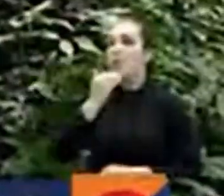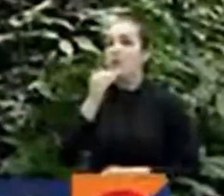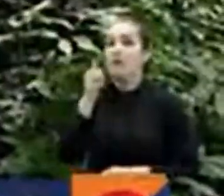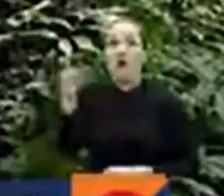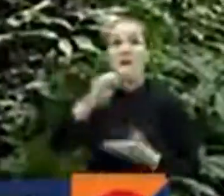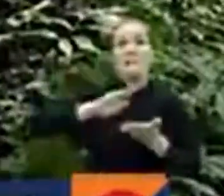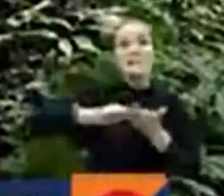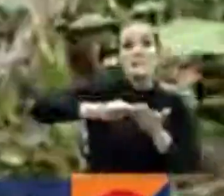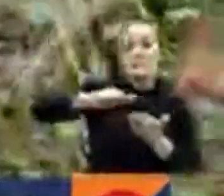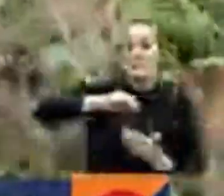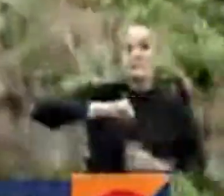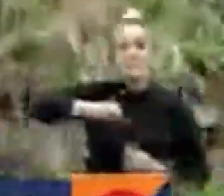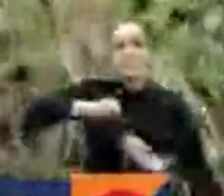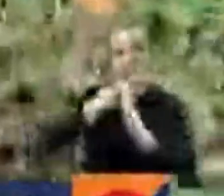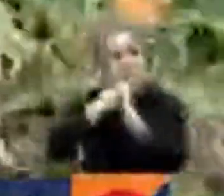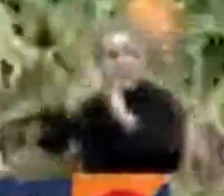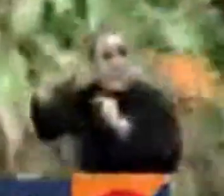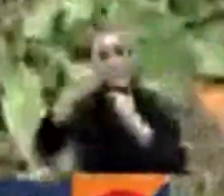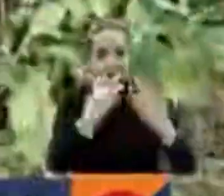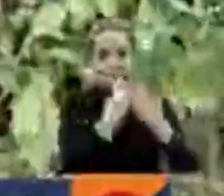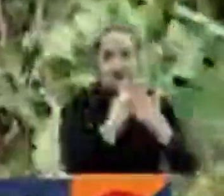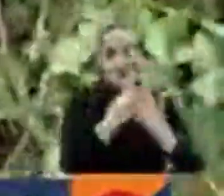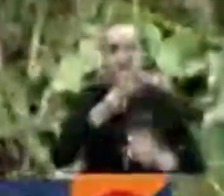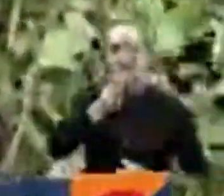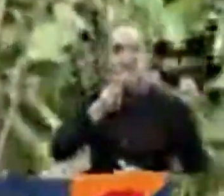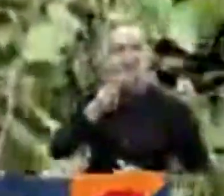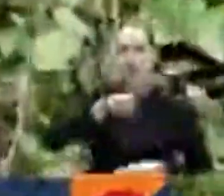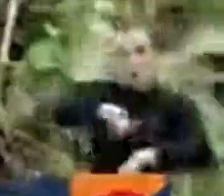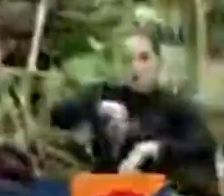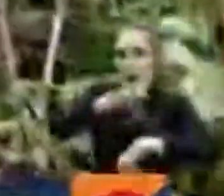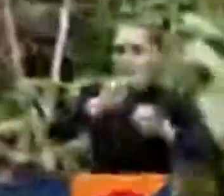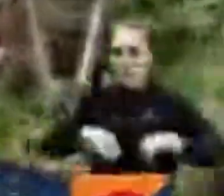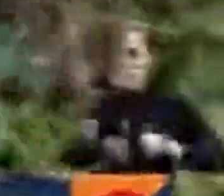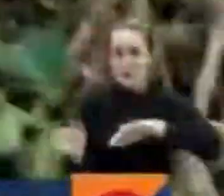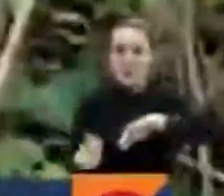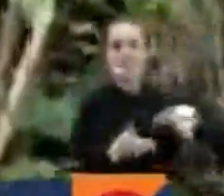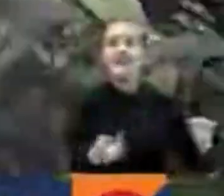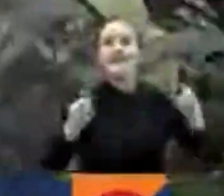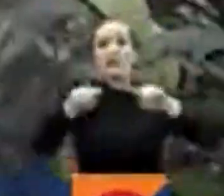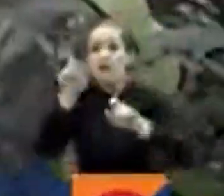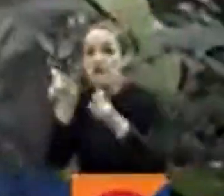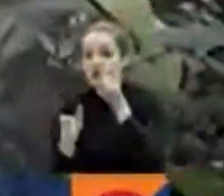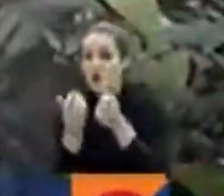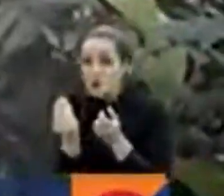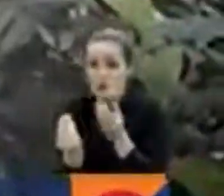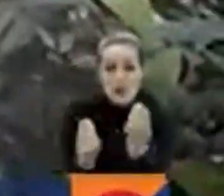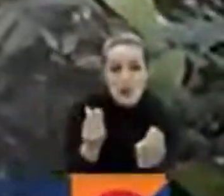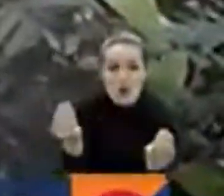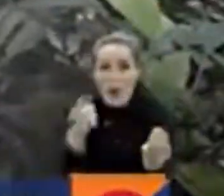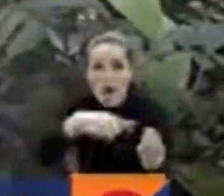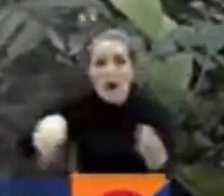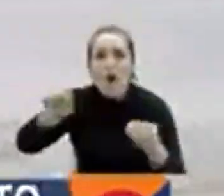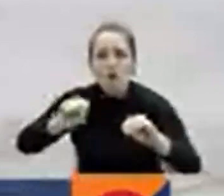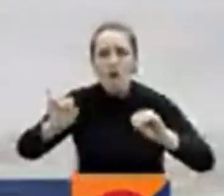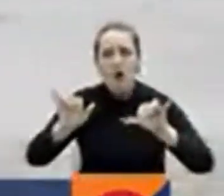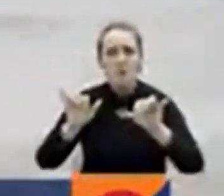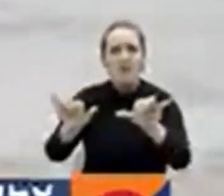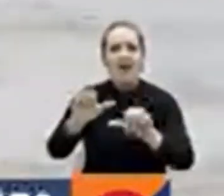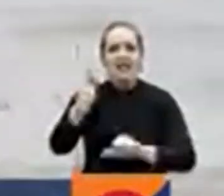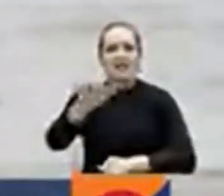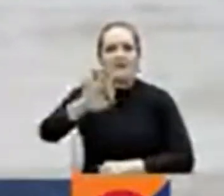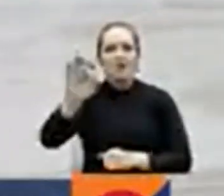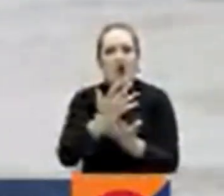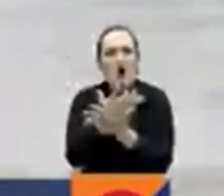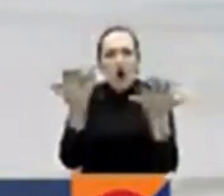72 horas en las primeras etapas de su condena. También le permitiría a los integrantes de las organizaciones quedarse con el 10% de los